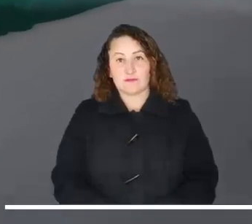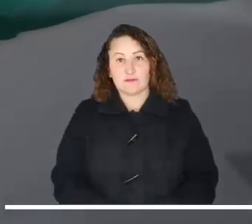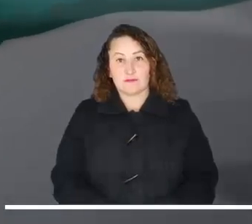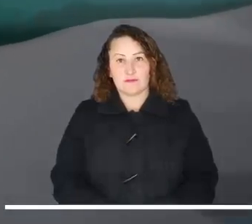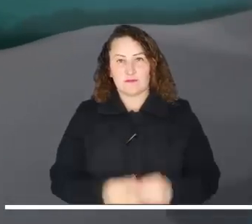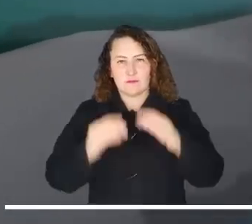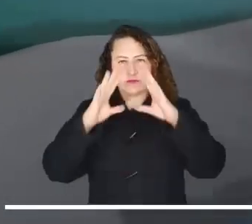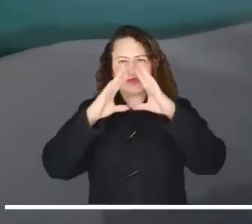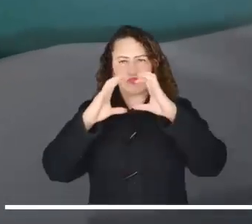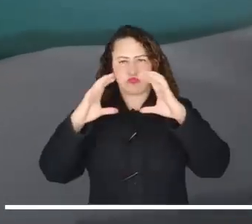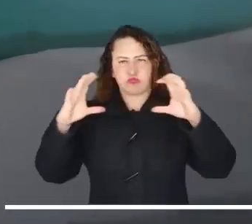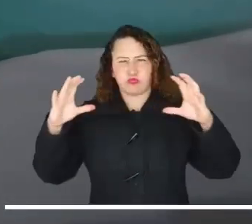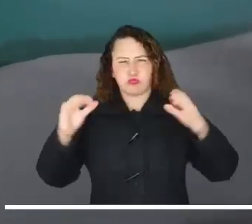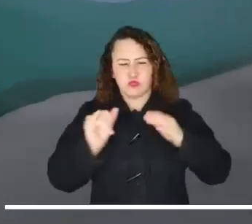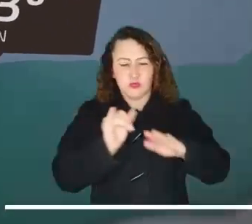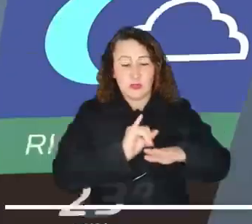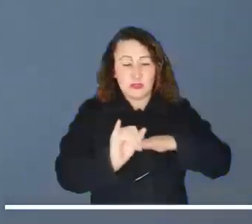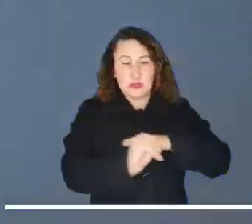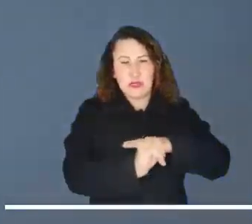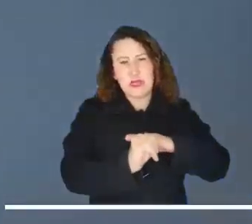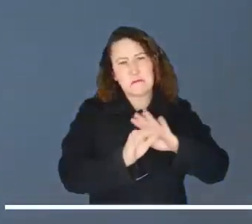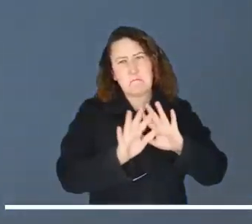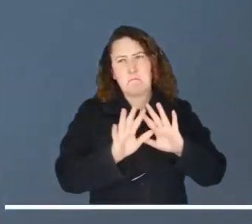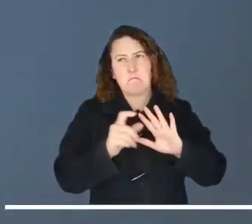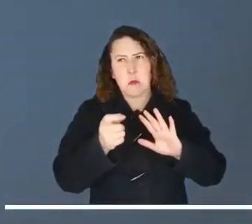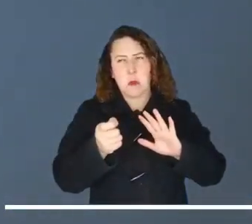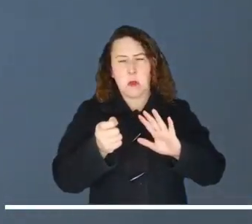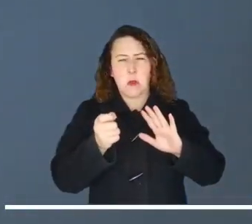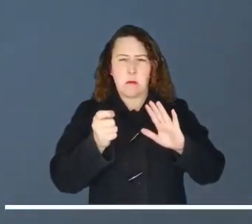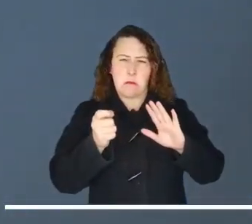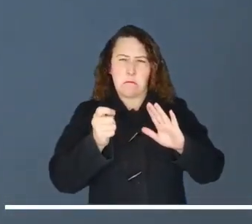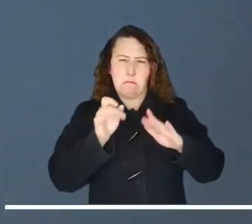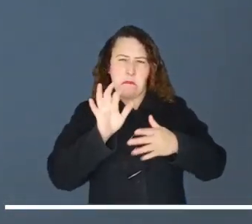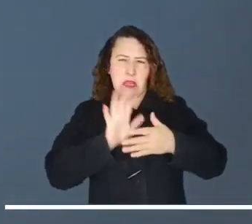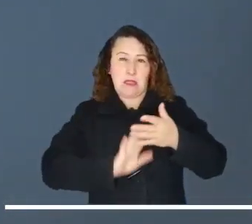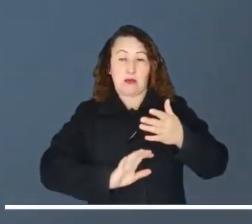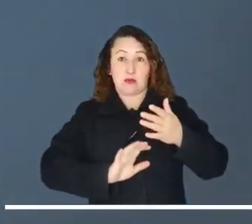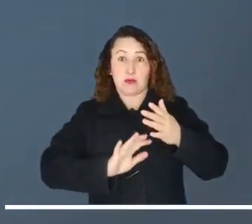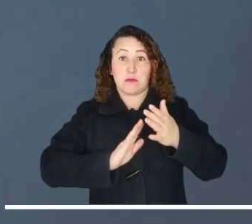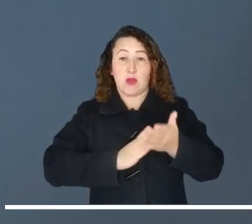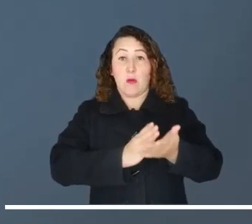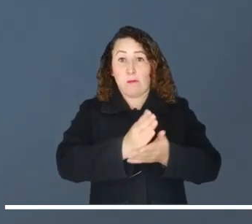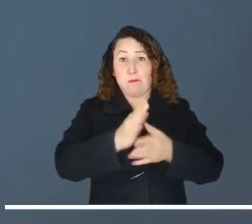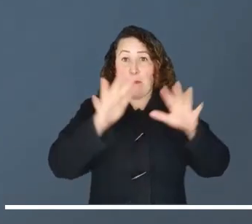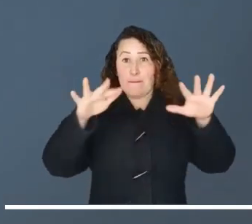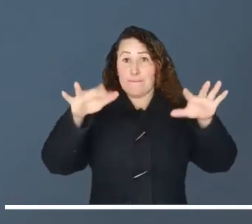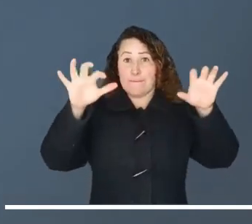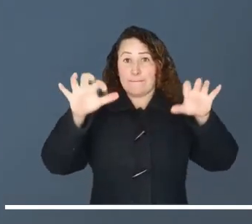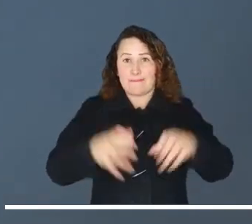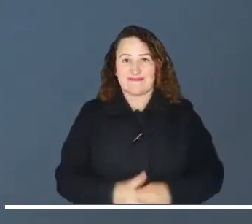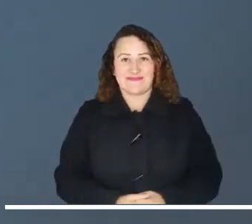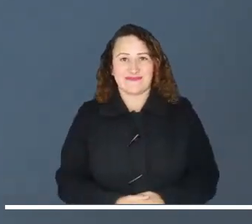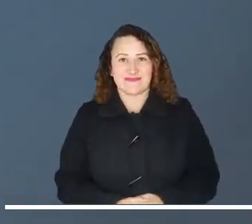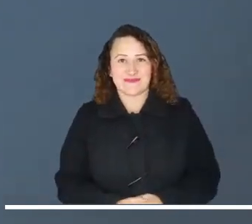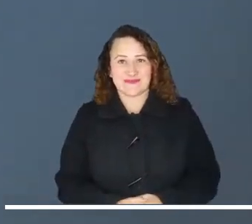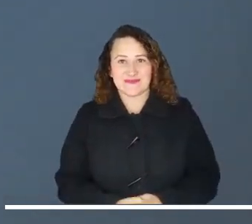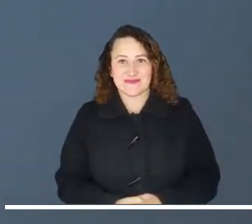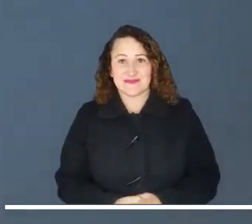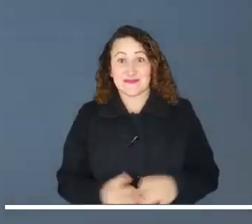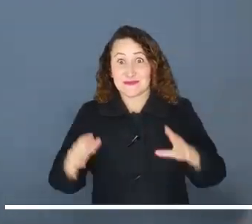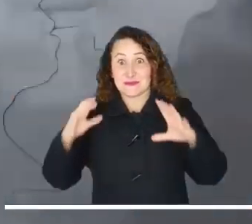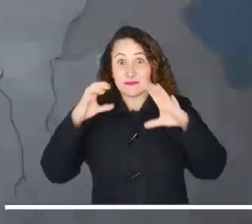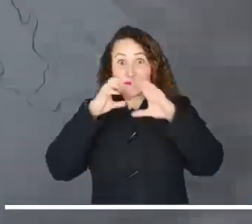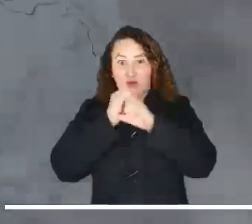Bolívar. La nubosidad isleña será menor durante la noche, por lo que se espera que persista el tiempo seco en el archipiélago.